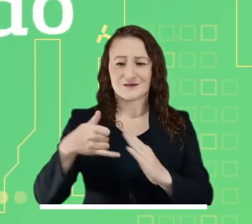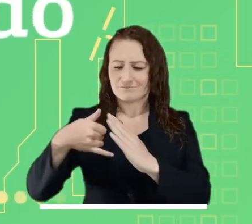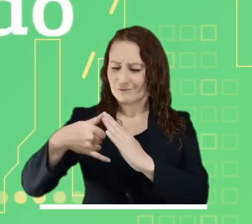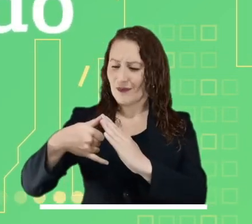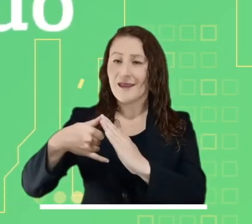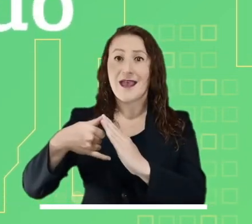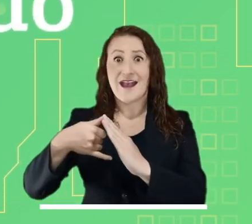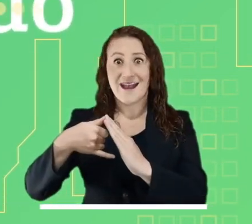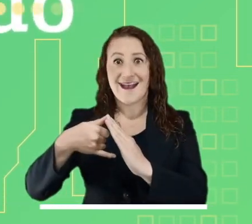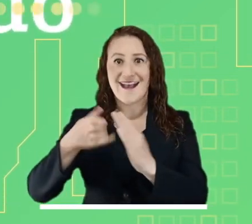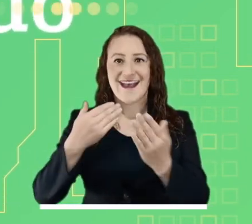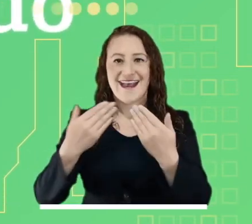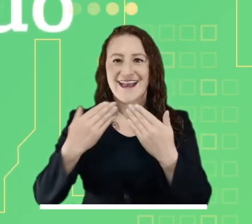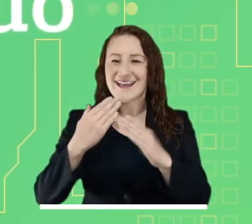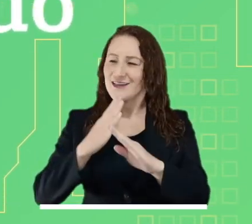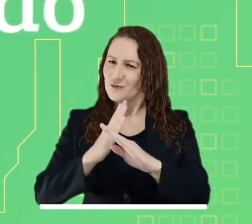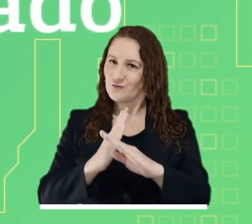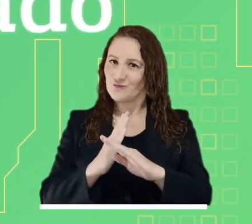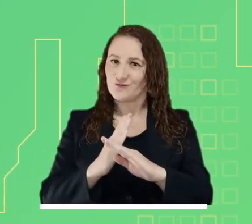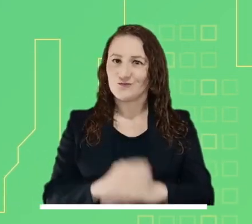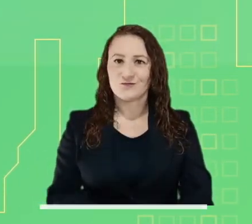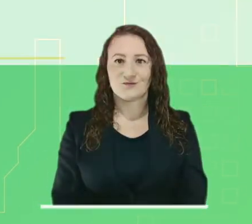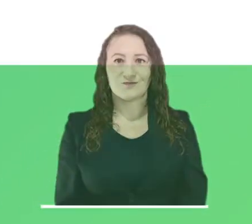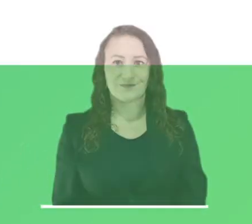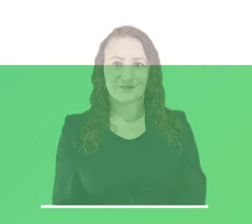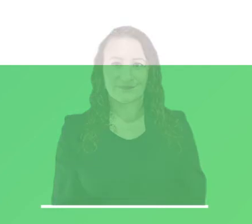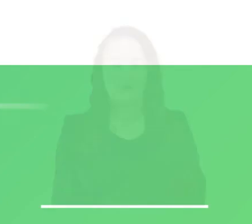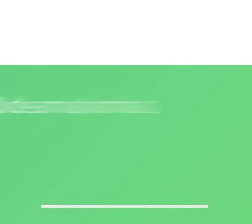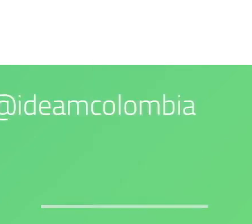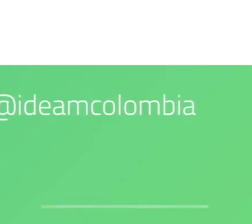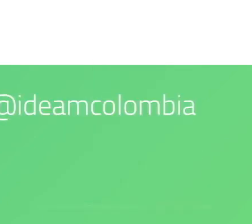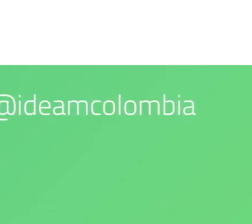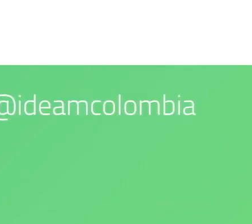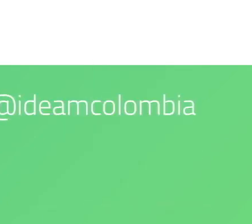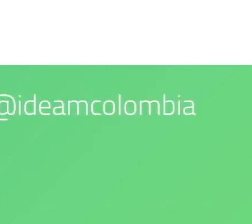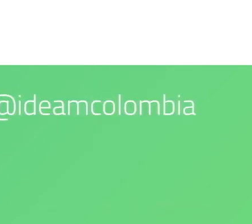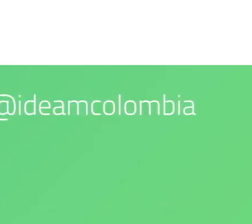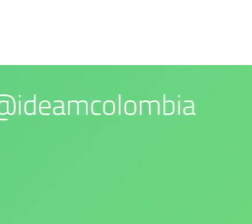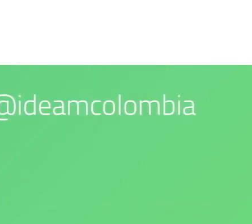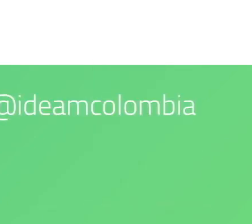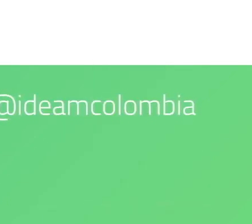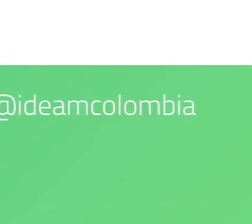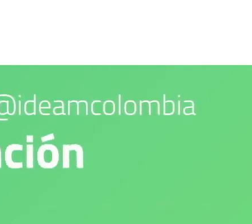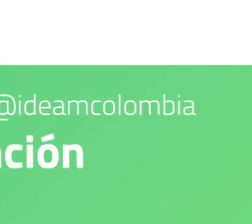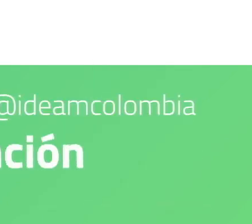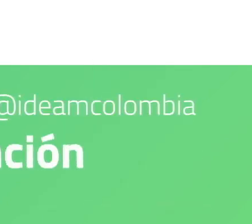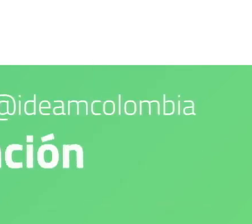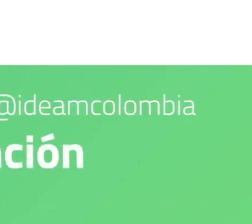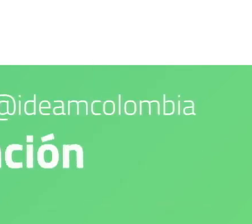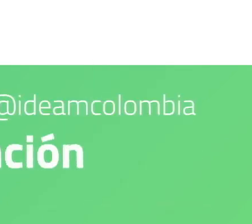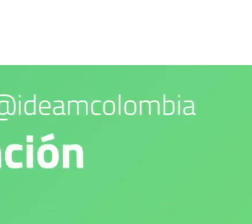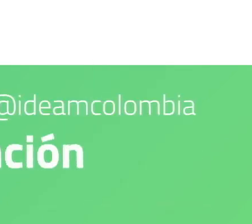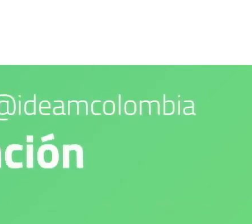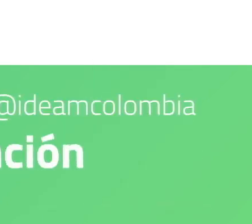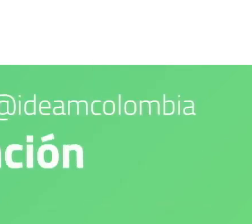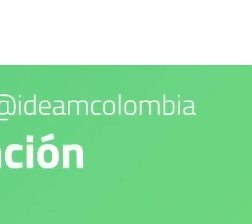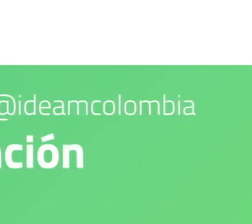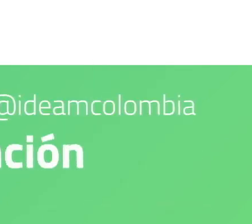Los esperamos en nuestras redes sociales. Nuestro compromiso es con el medio ambiente. IDEAM es confianza y prevención.